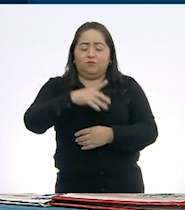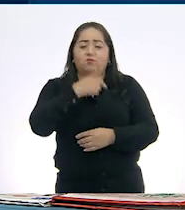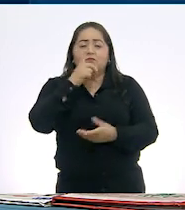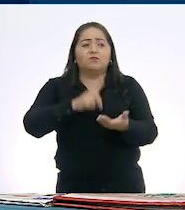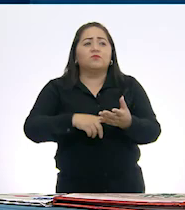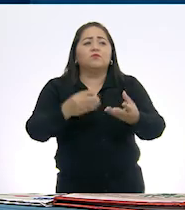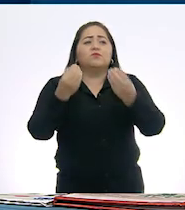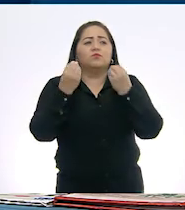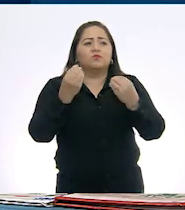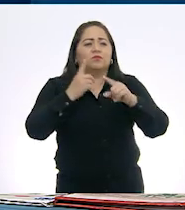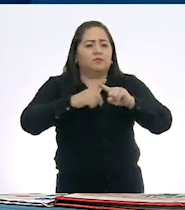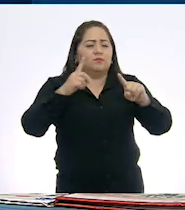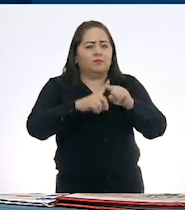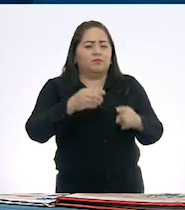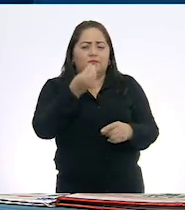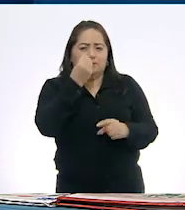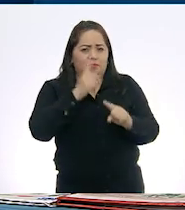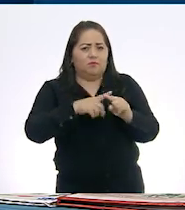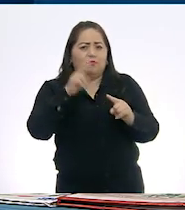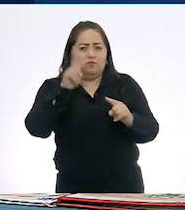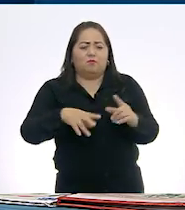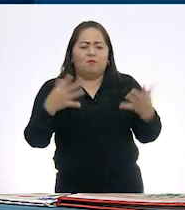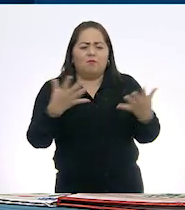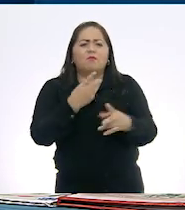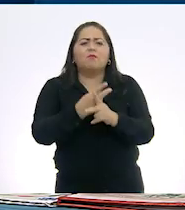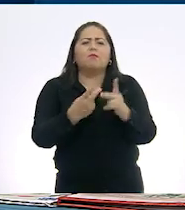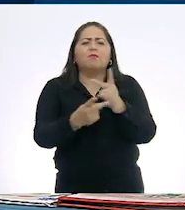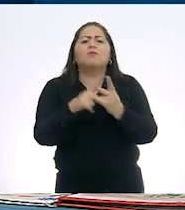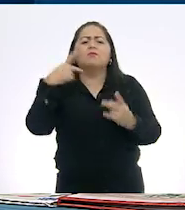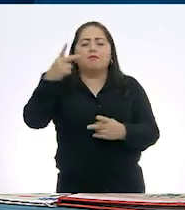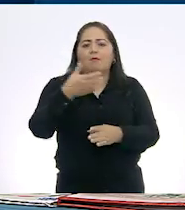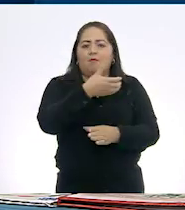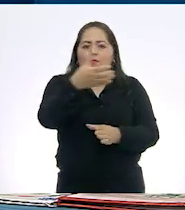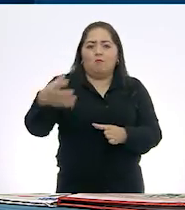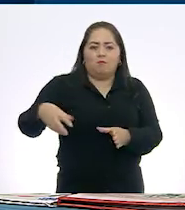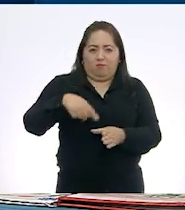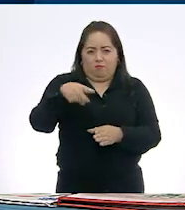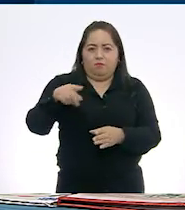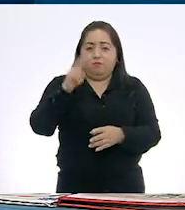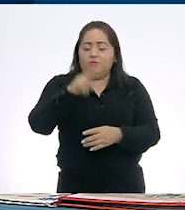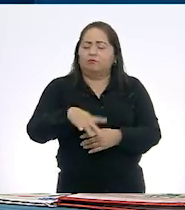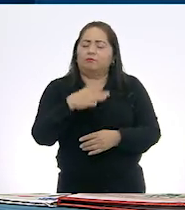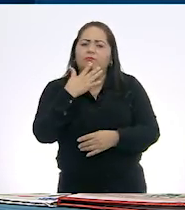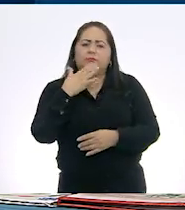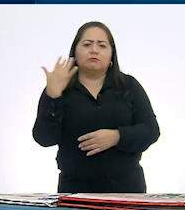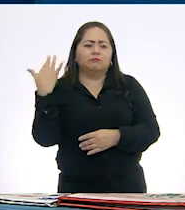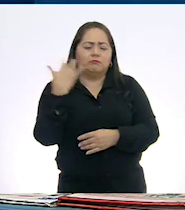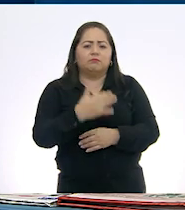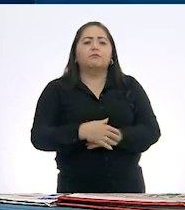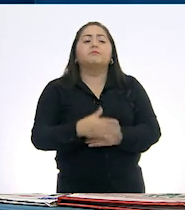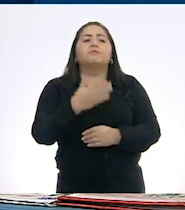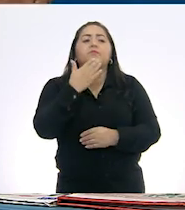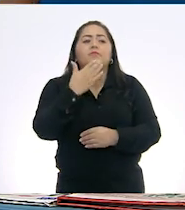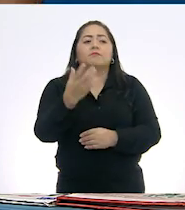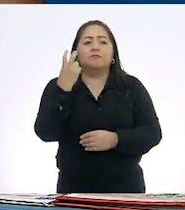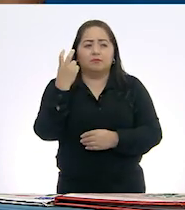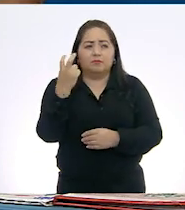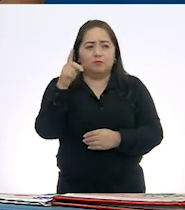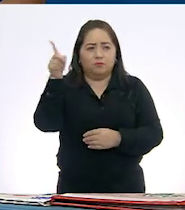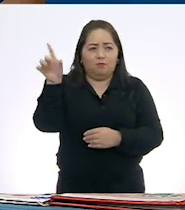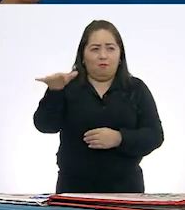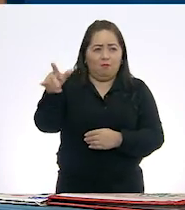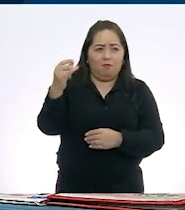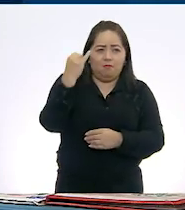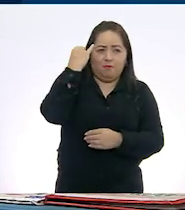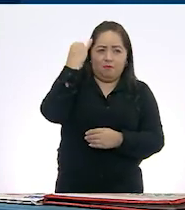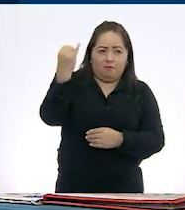versiones de platillos hechos con productos del campo y son deliciosas. Bien, eso que imaginaste,